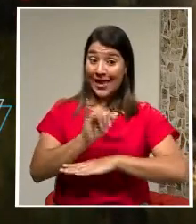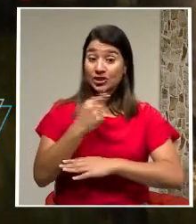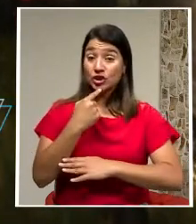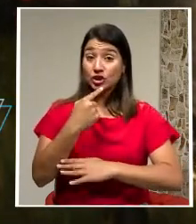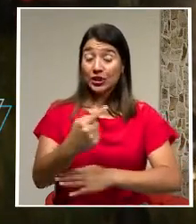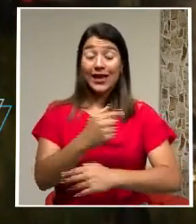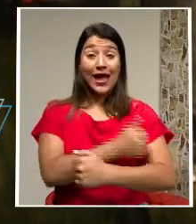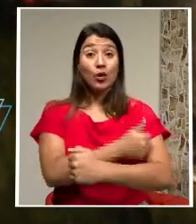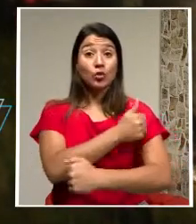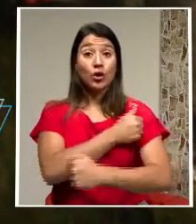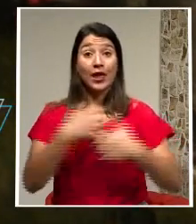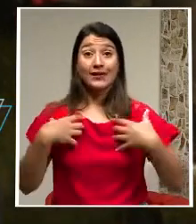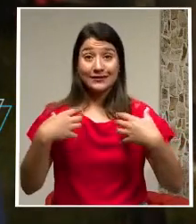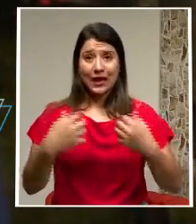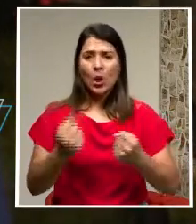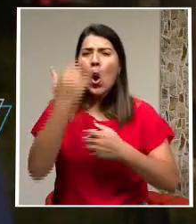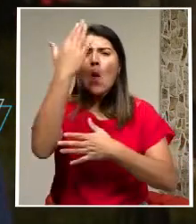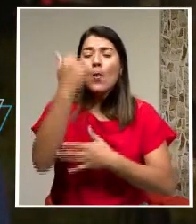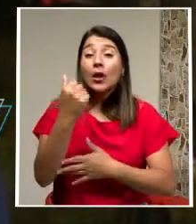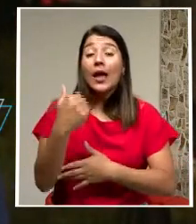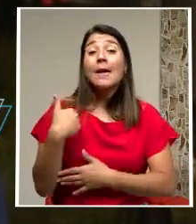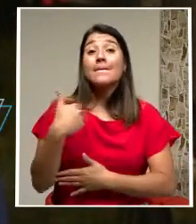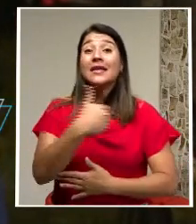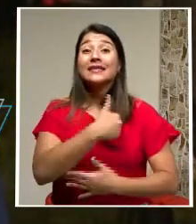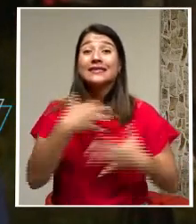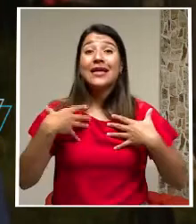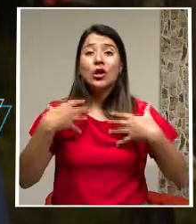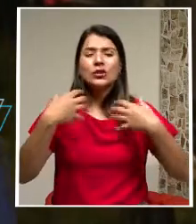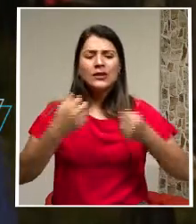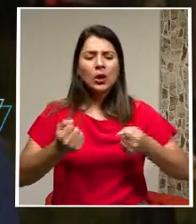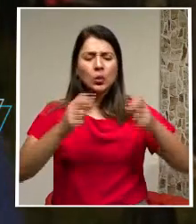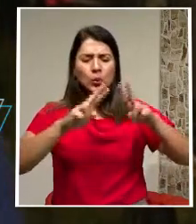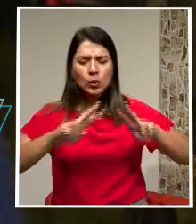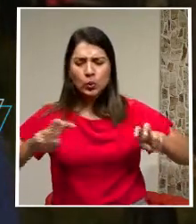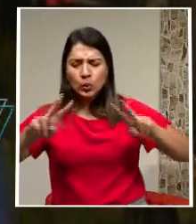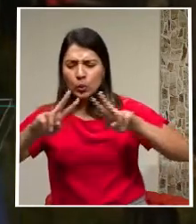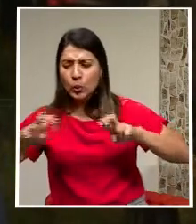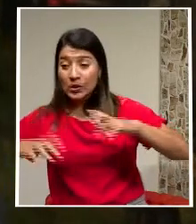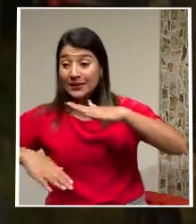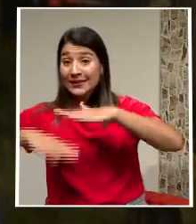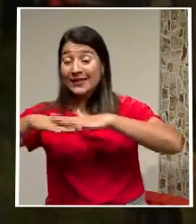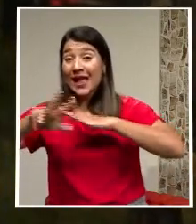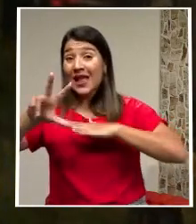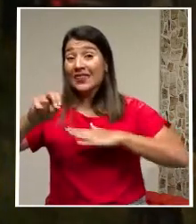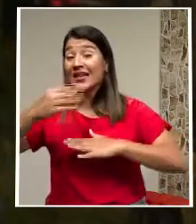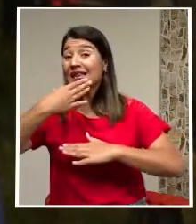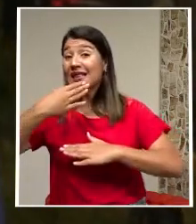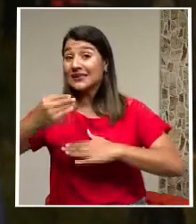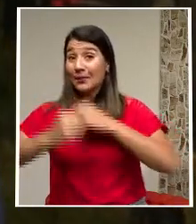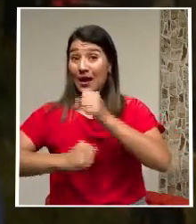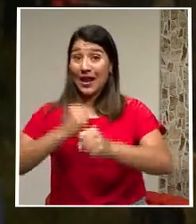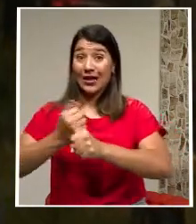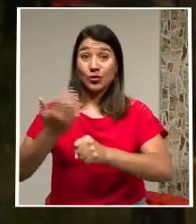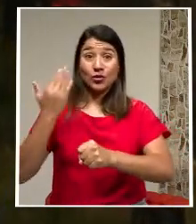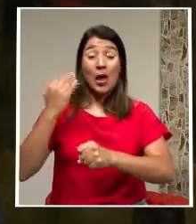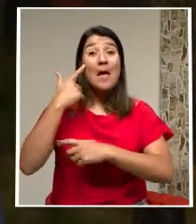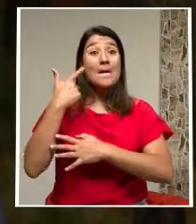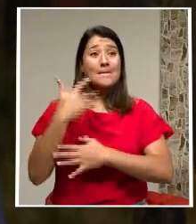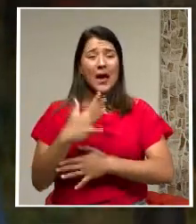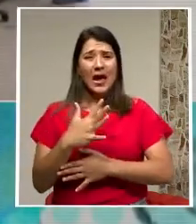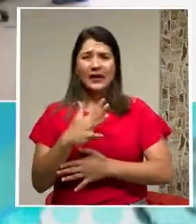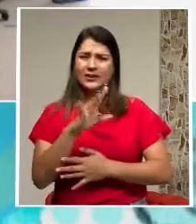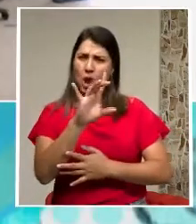Ministerio de Salud analizó hasta el 30 de diciembre del año anterior Al menos 8 posibles casos de reinfección